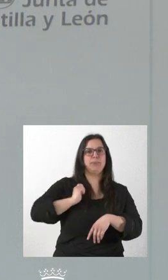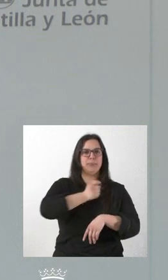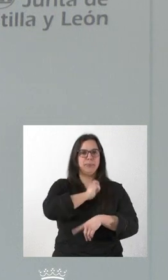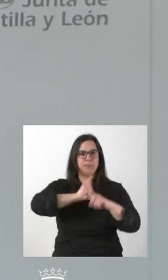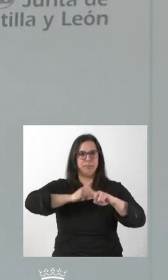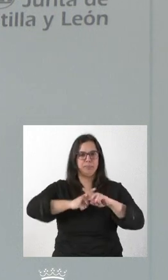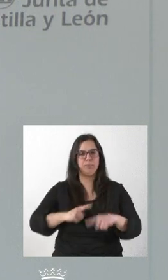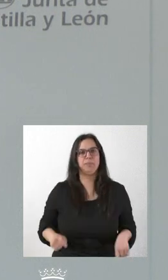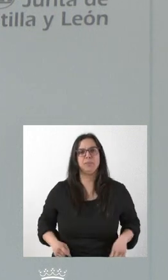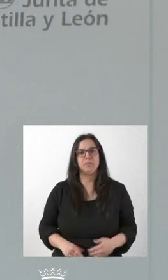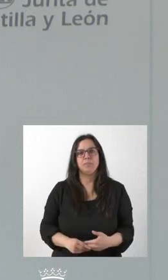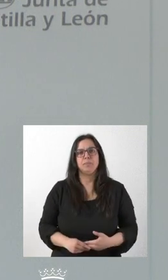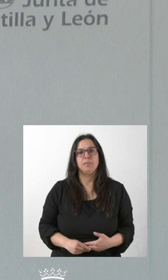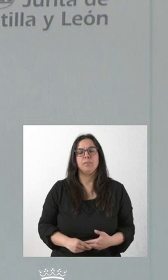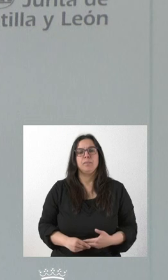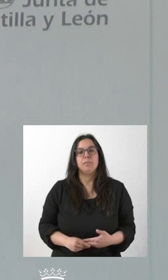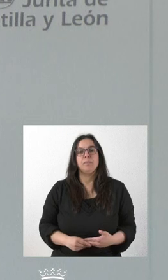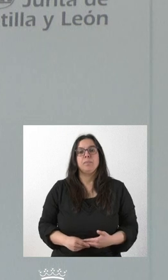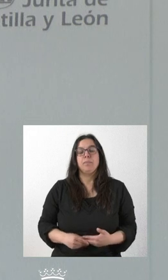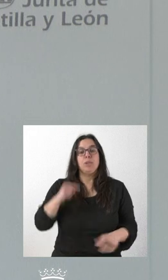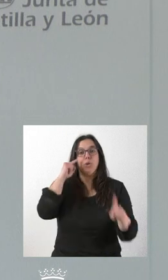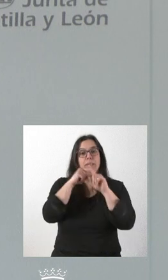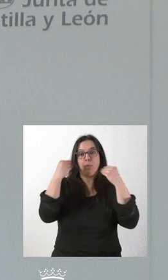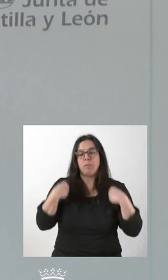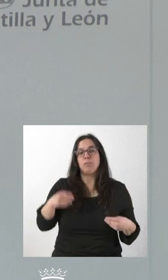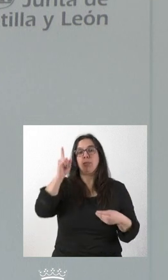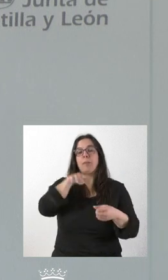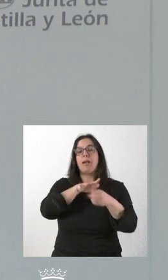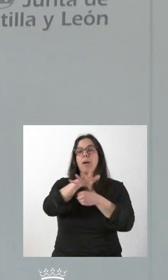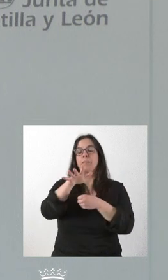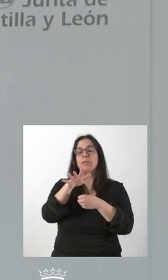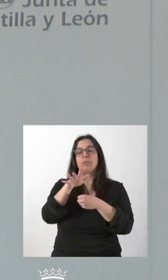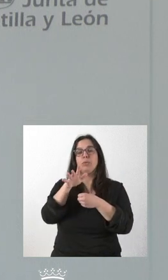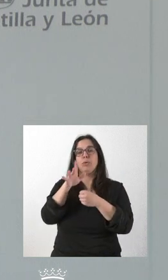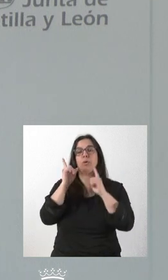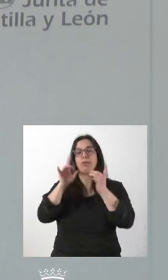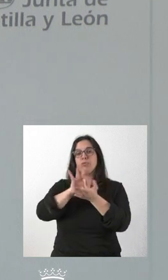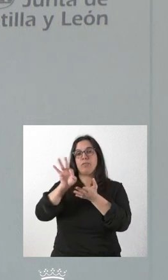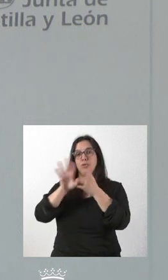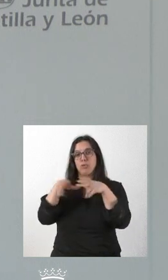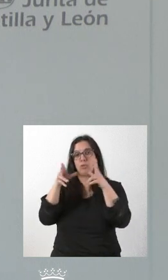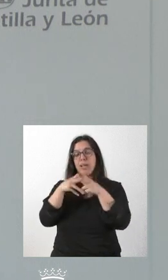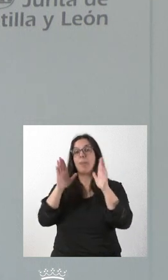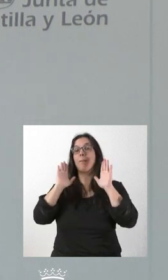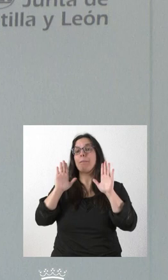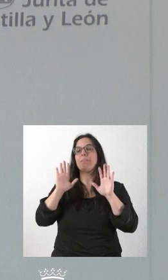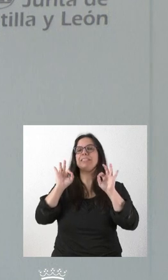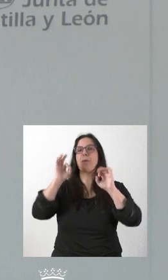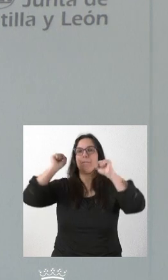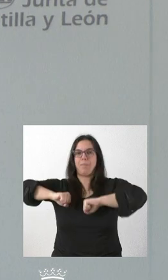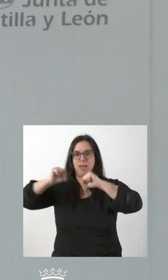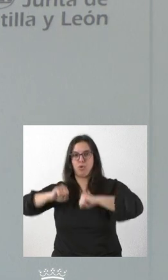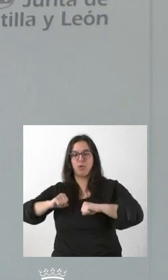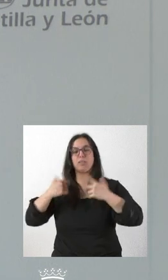sexual. Idéntico objetivo en el ámbito, en este caso, de los servicios sociales, pero para las personas mayores es el que tiene